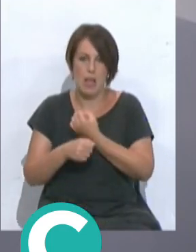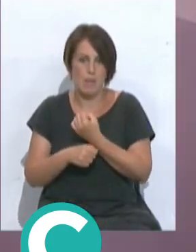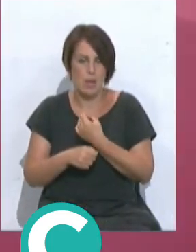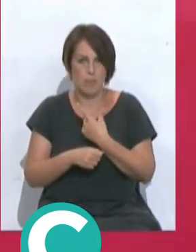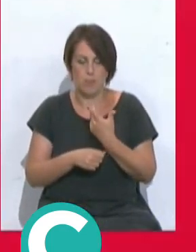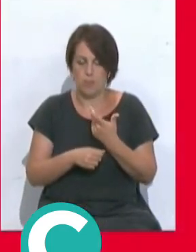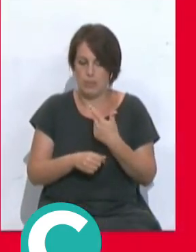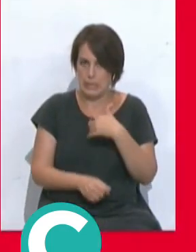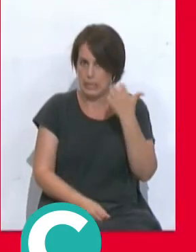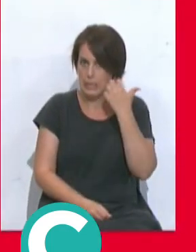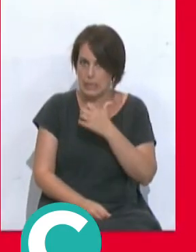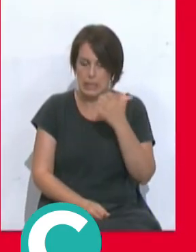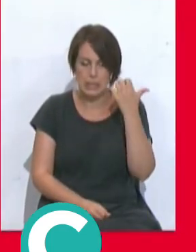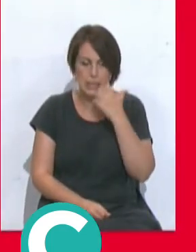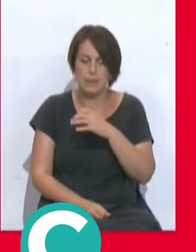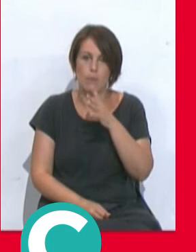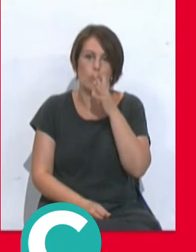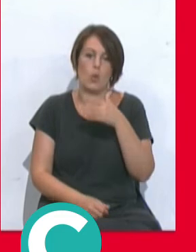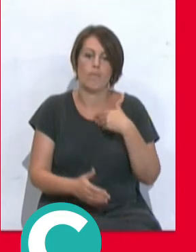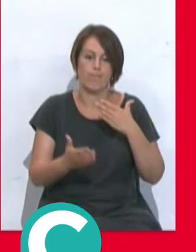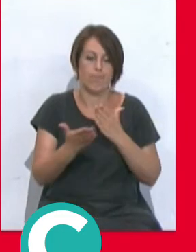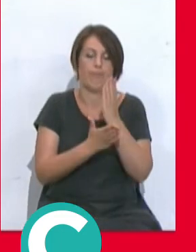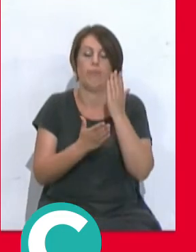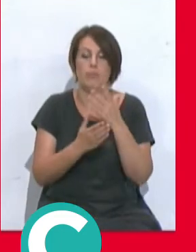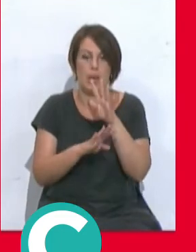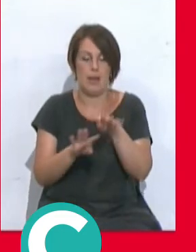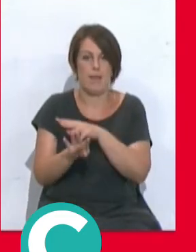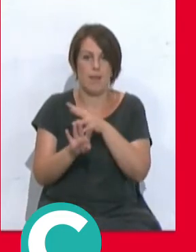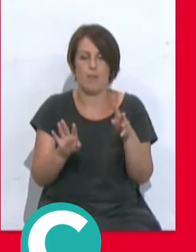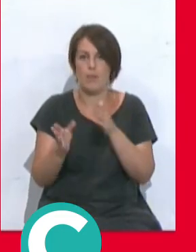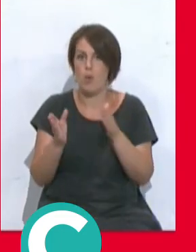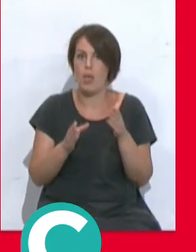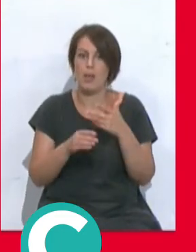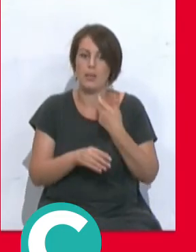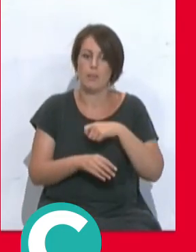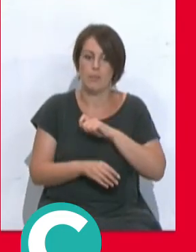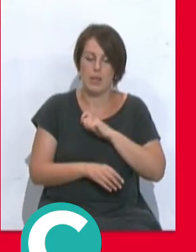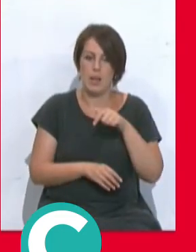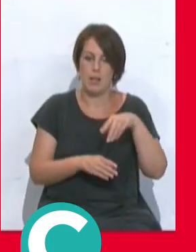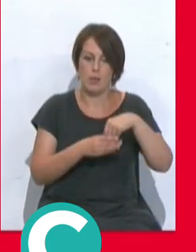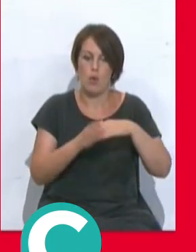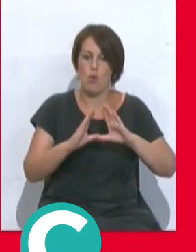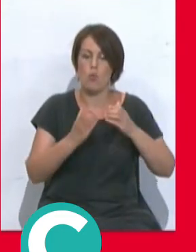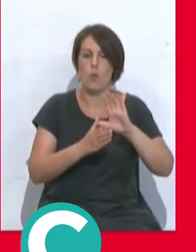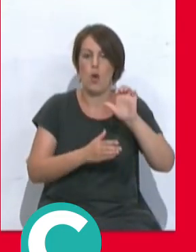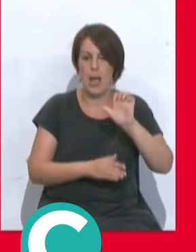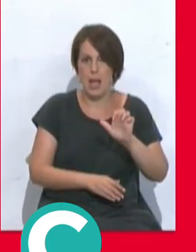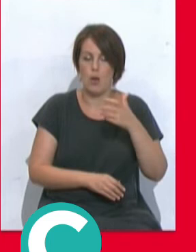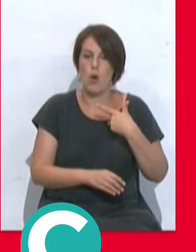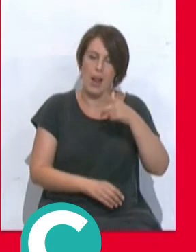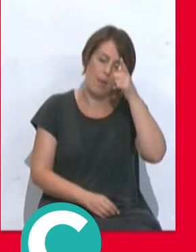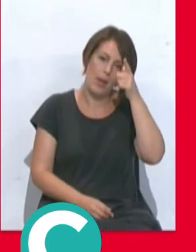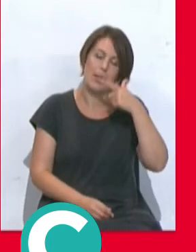totalmente atípico porque entra de lleno en mitad del calendario de la temporada España que va encuadrado en el grupo E con Alemania Japón